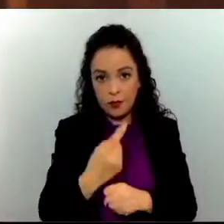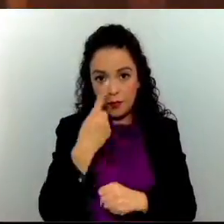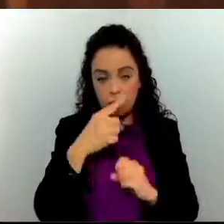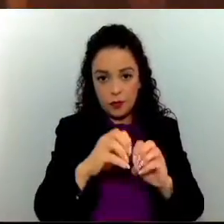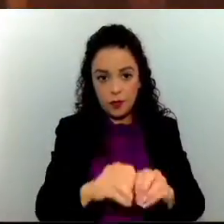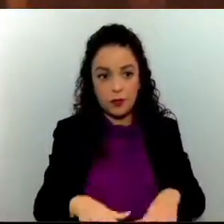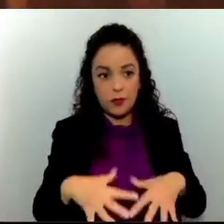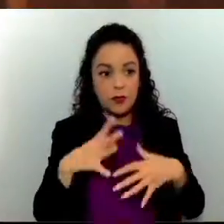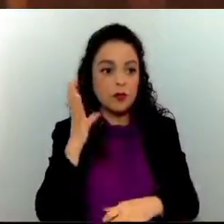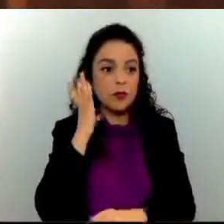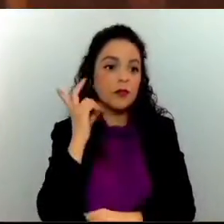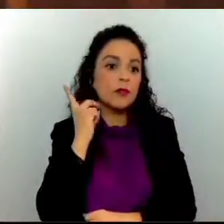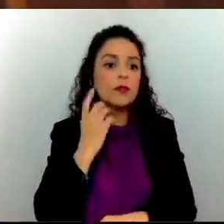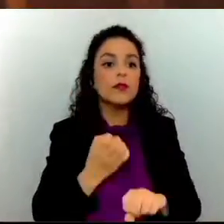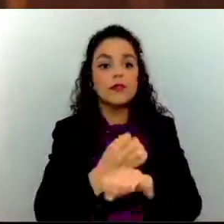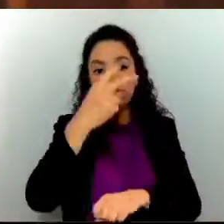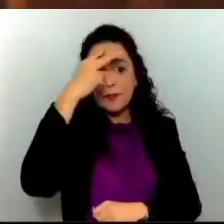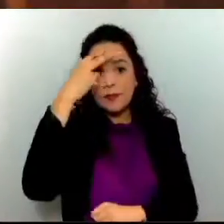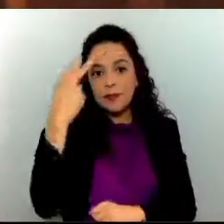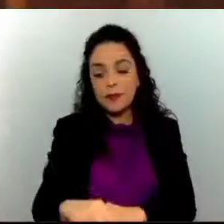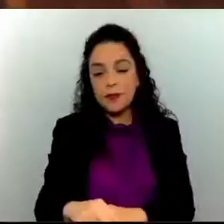del Estado de México.